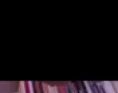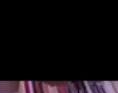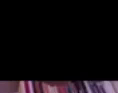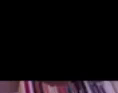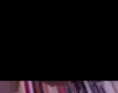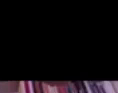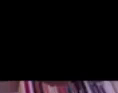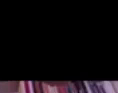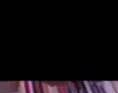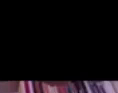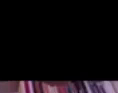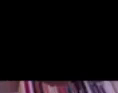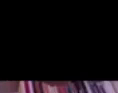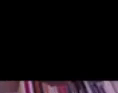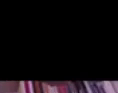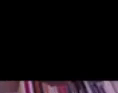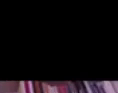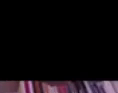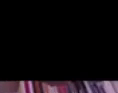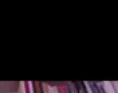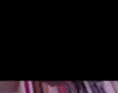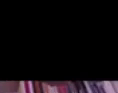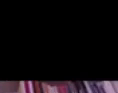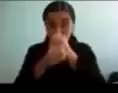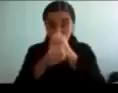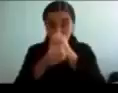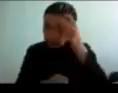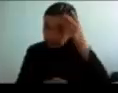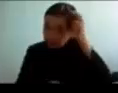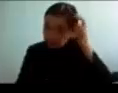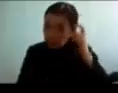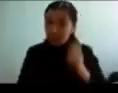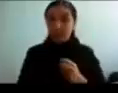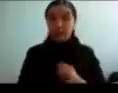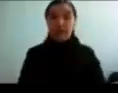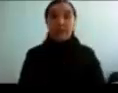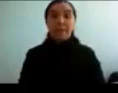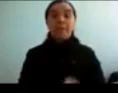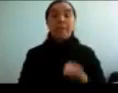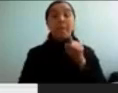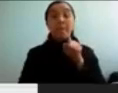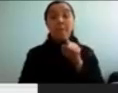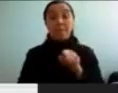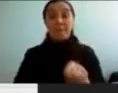neurobiológicas asociadas al trastorno por déficit de atención y hiperactividad.